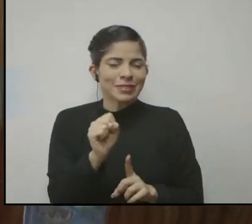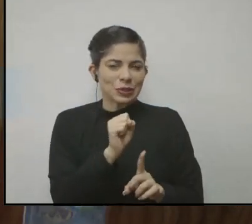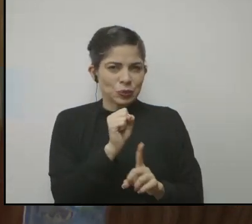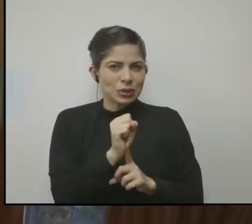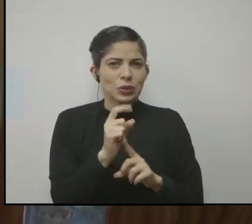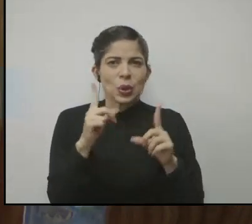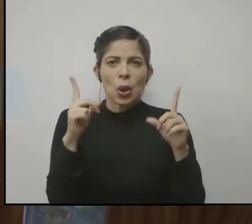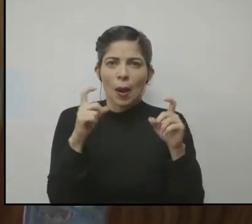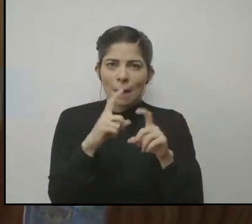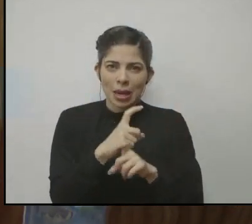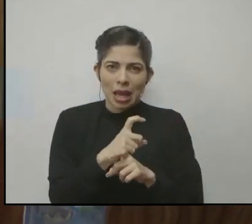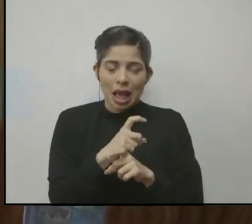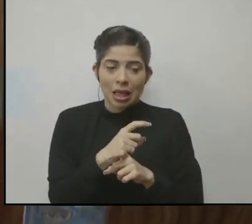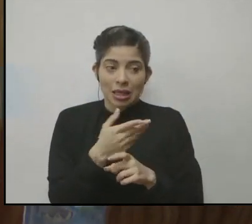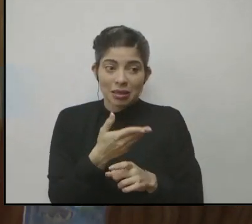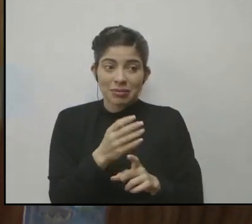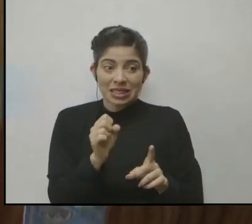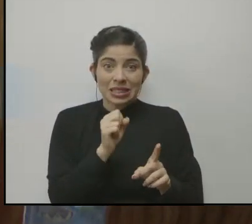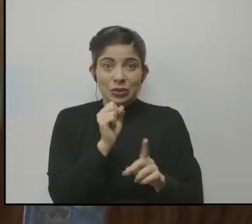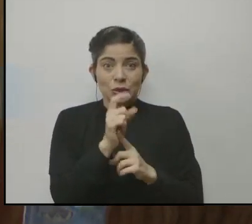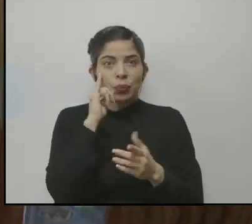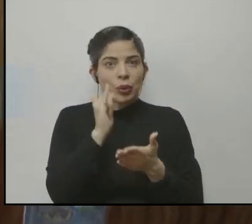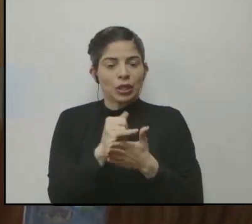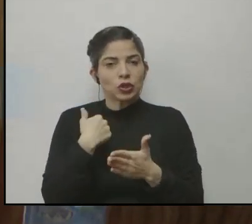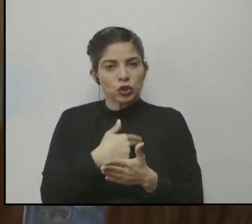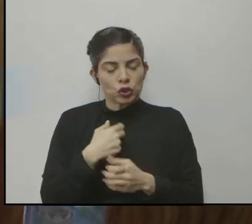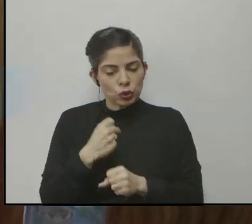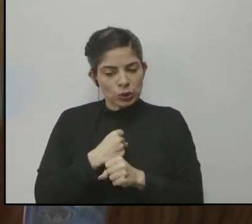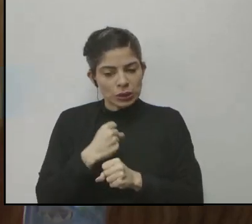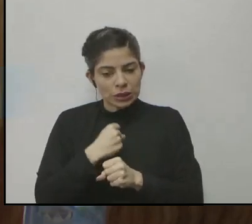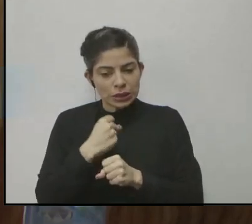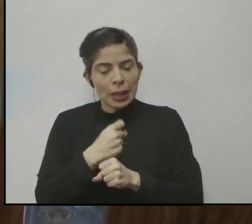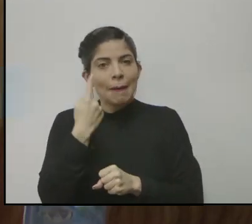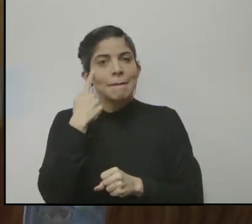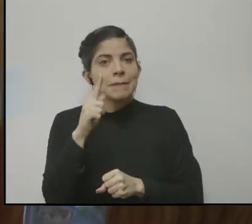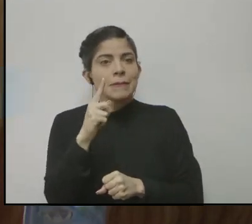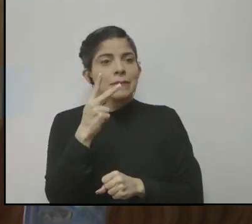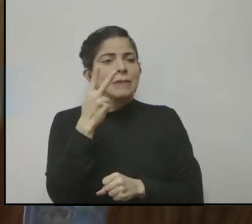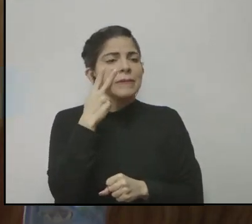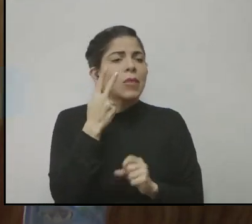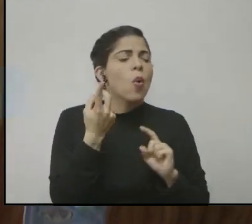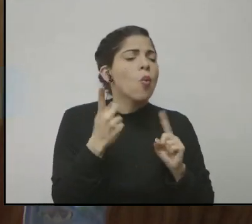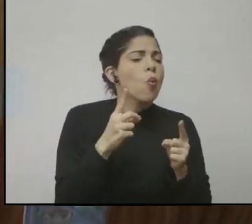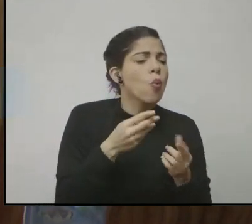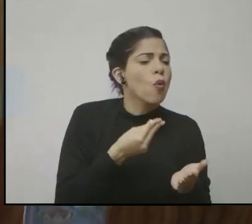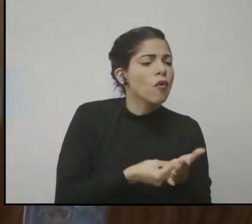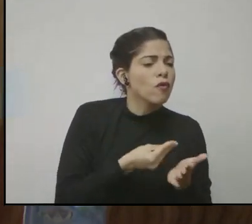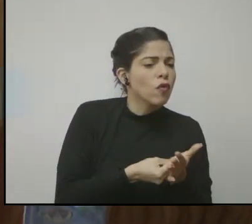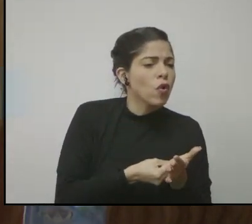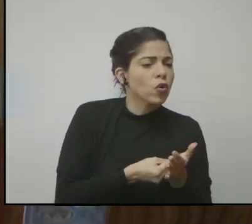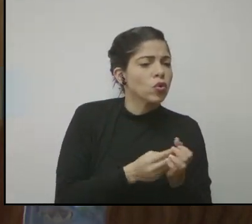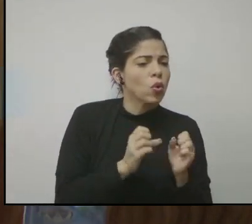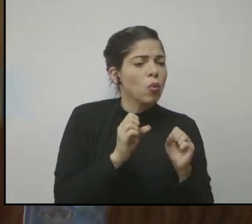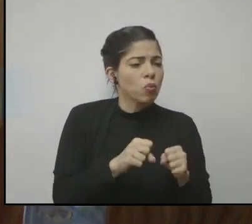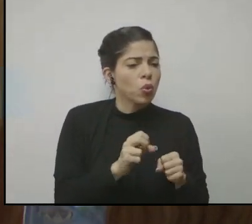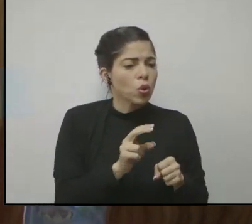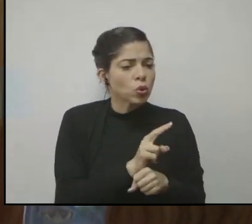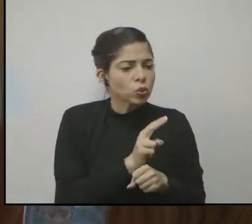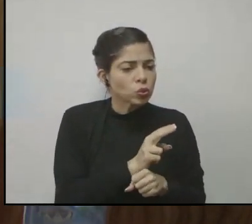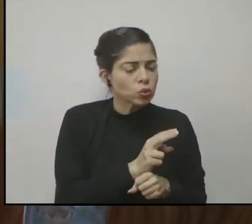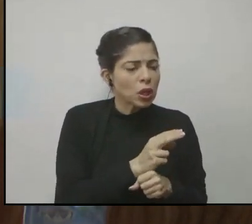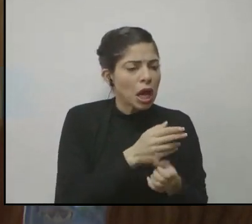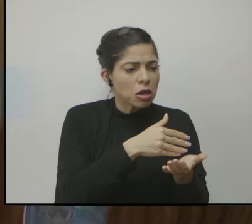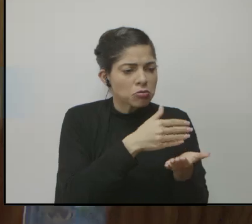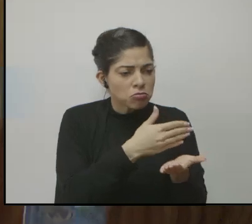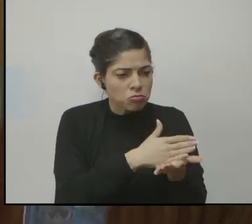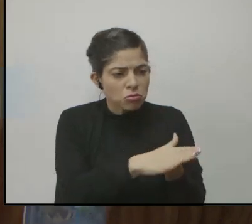muy compleja, y ante esto también hicimos ese ejercicio para poder ver cuáles aquellos recursos podíamos nosotros disponer y que